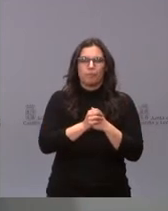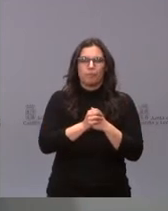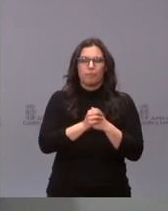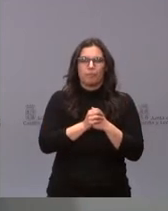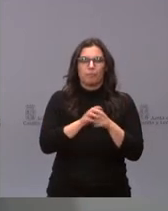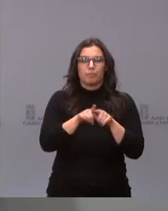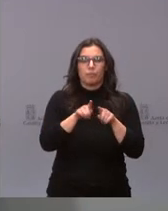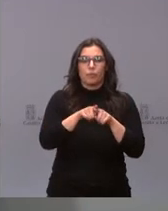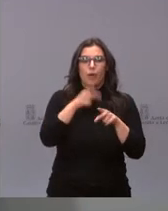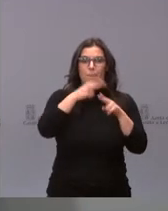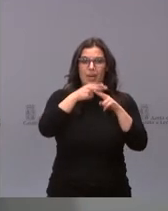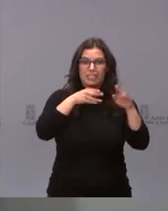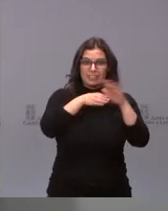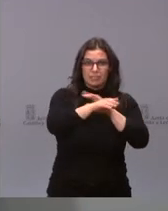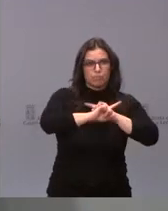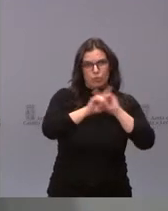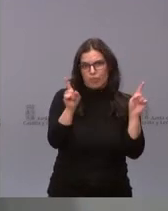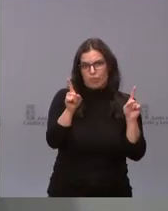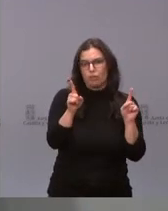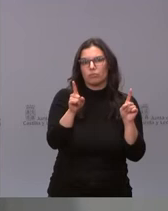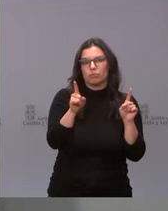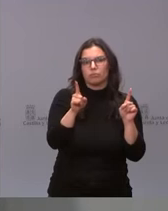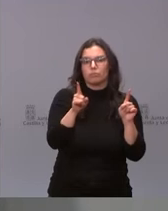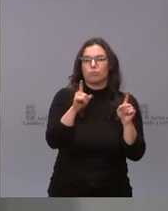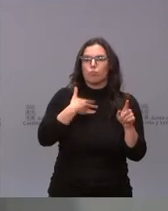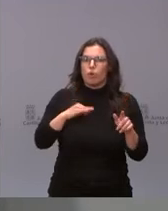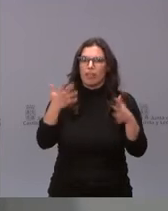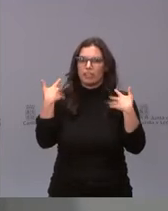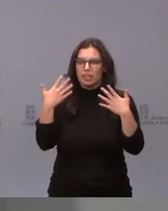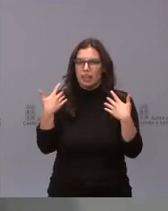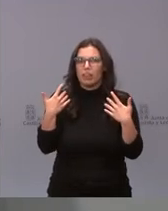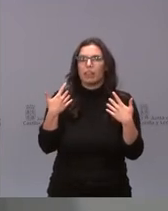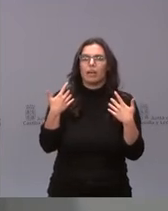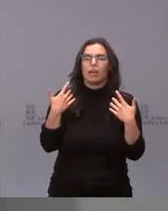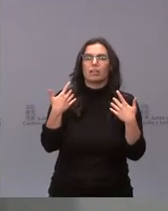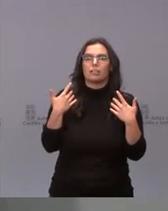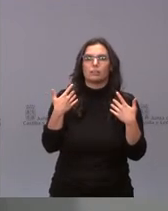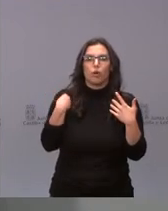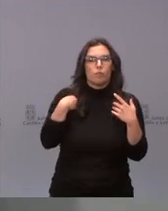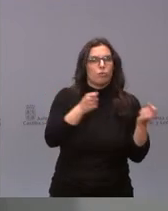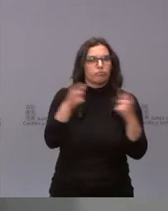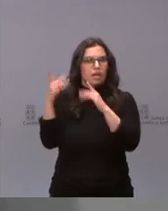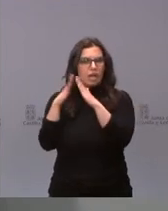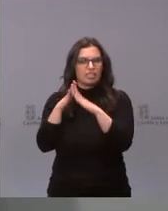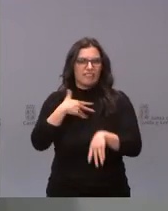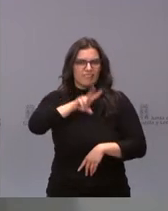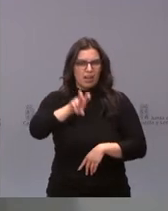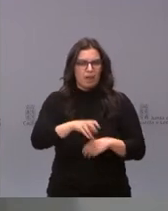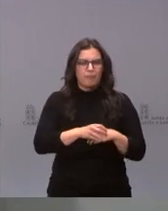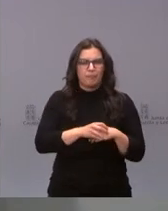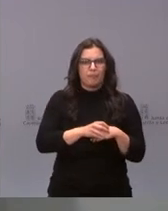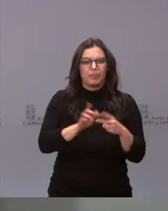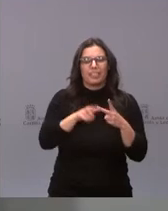restauración en el interior, permaneciendo en las terrazas y en las peticiones a domicilio y en la